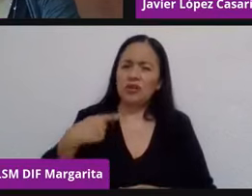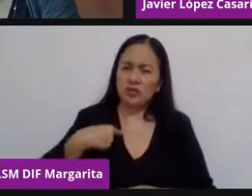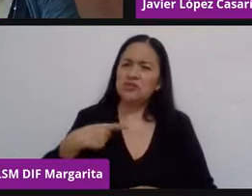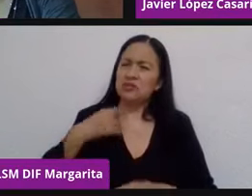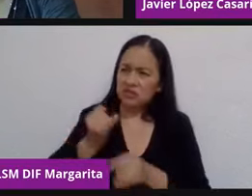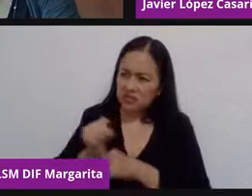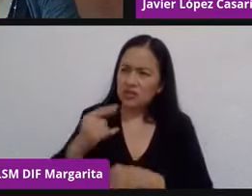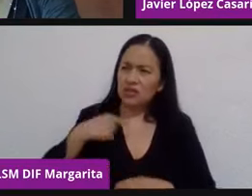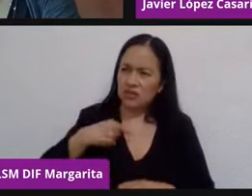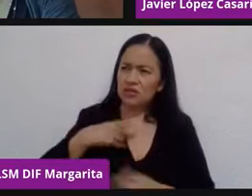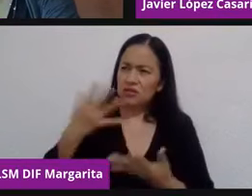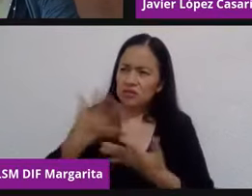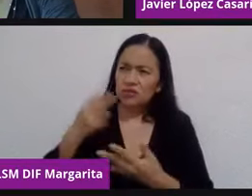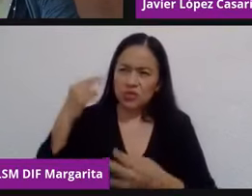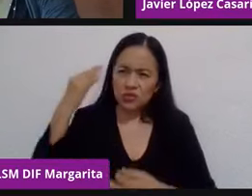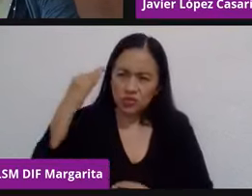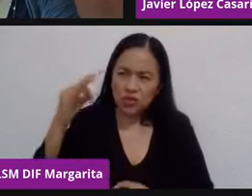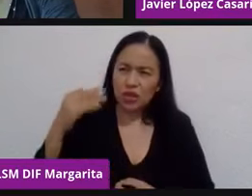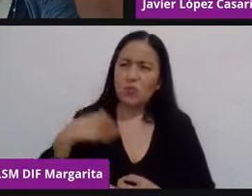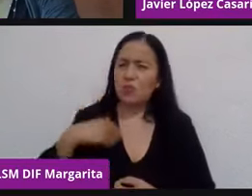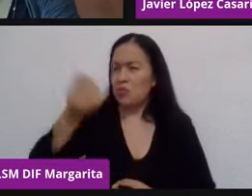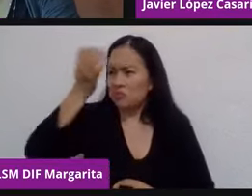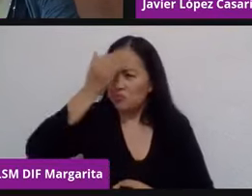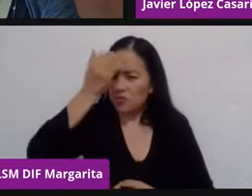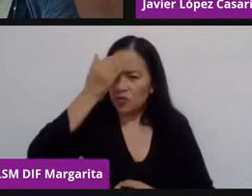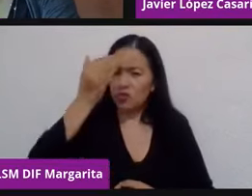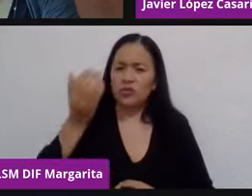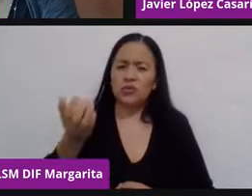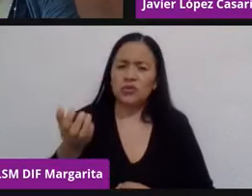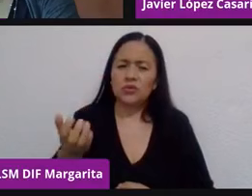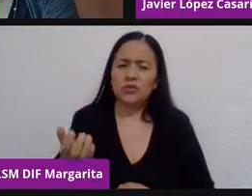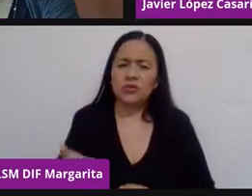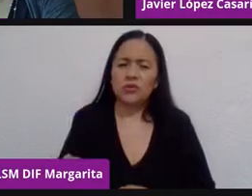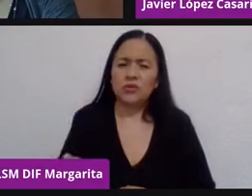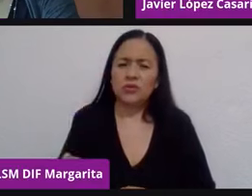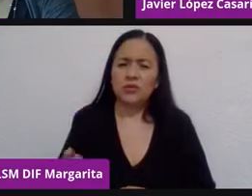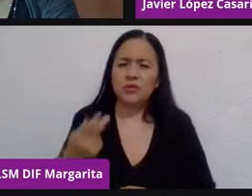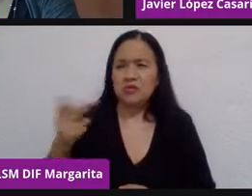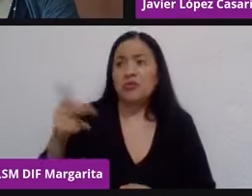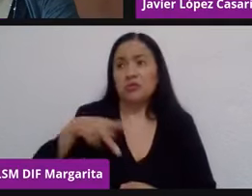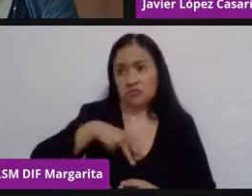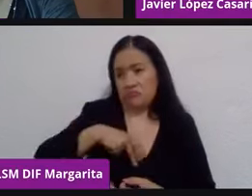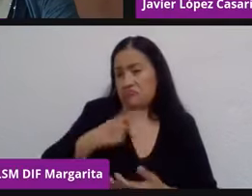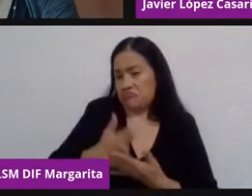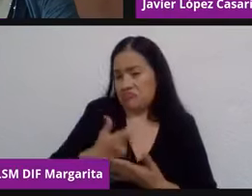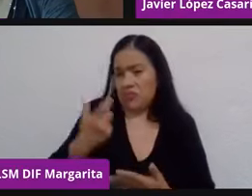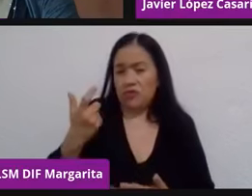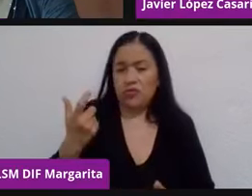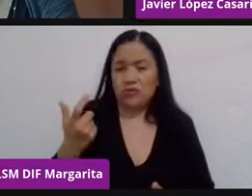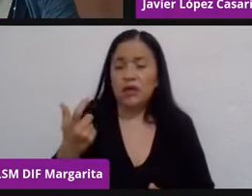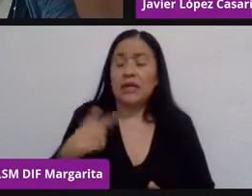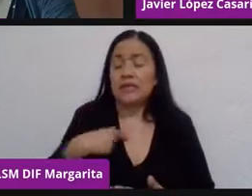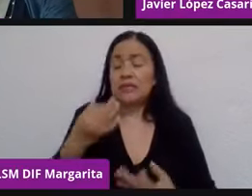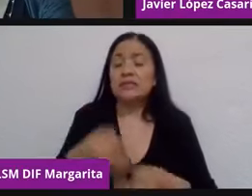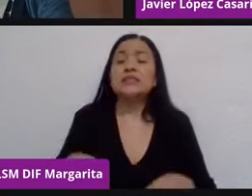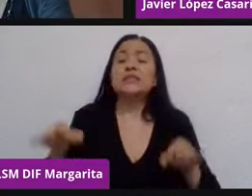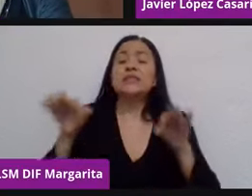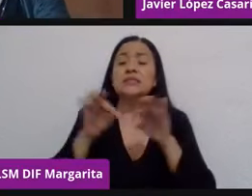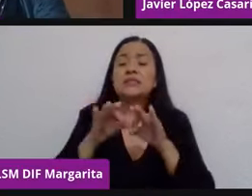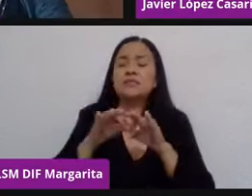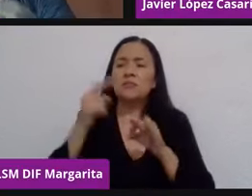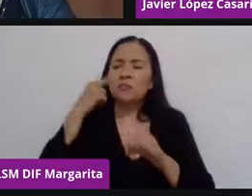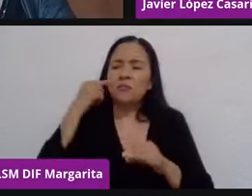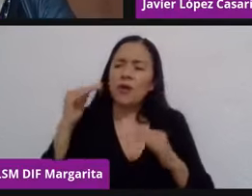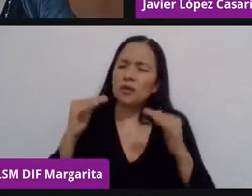de sus capacidades, de su conocimiento, de su patrimonio, si le gusta llamar así, es importante poder medir, es